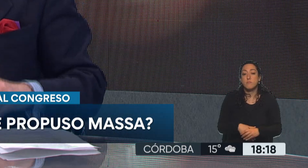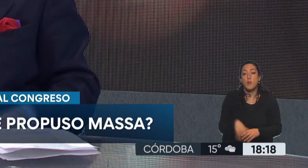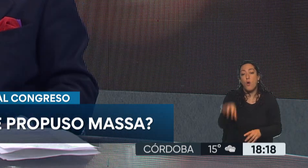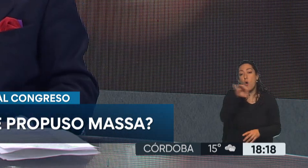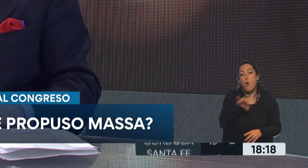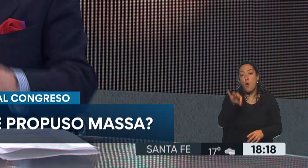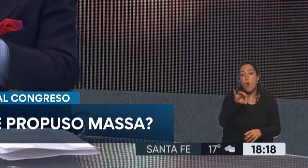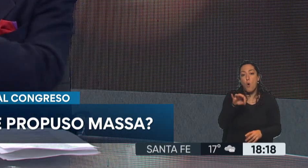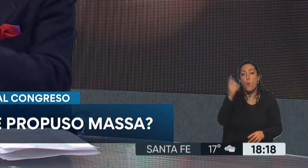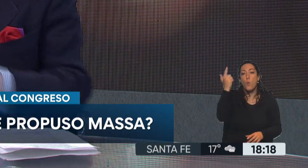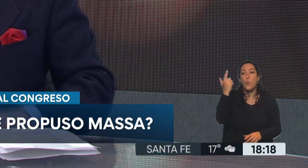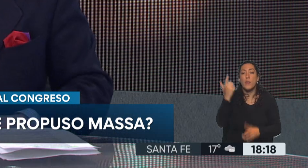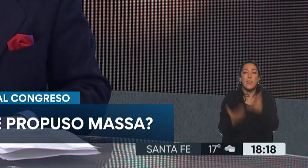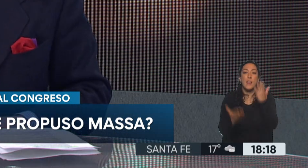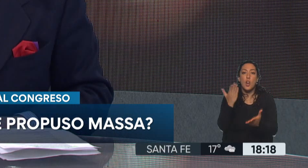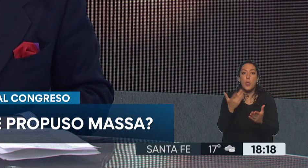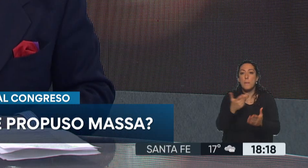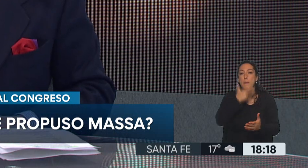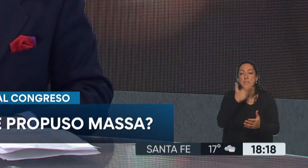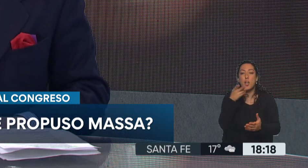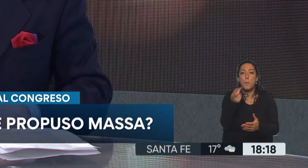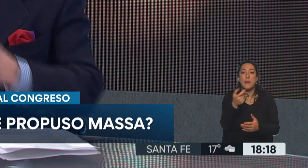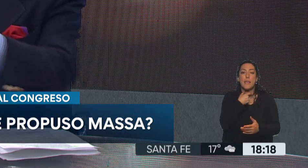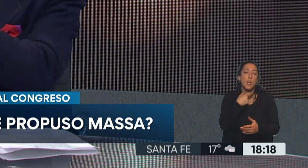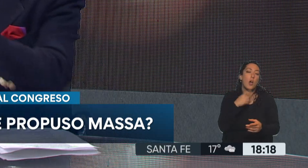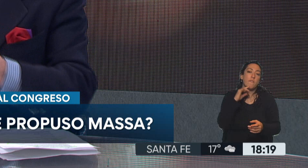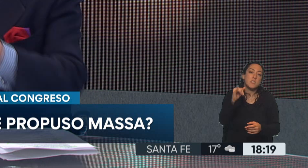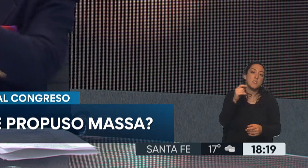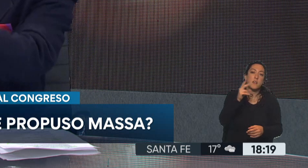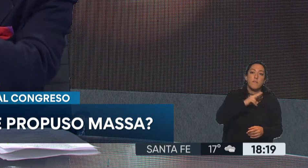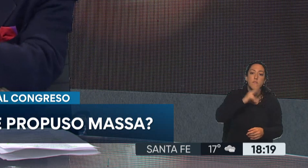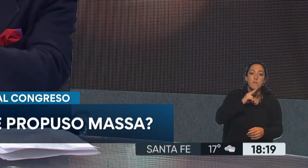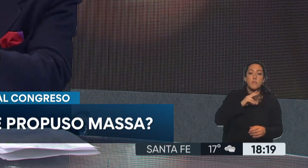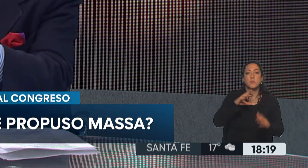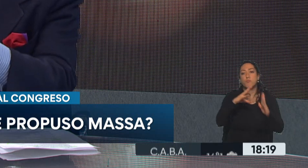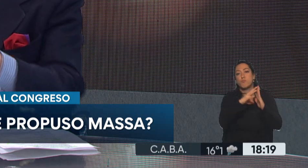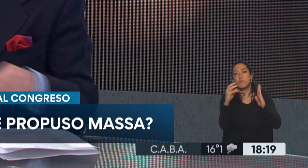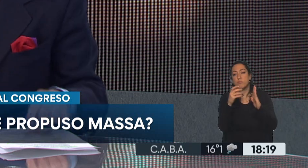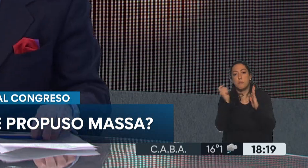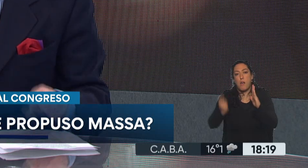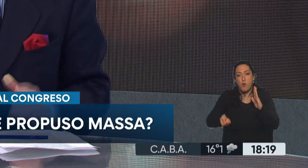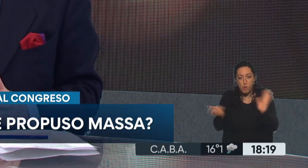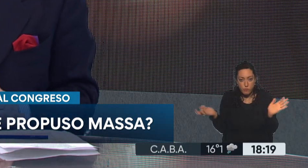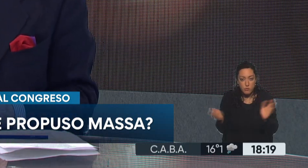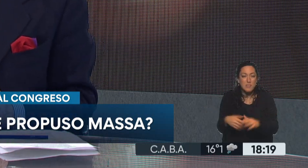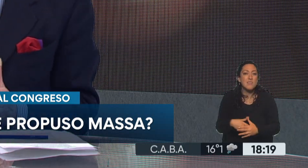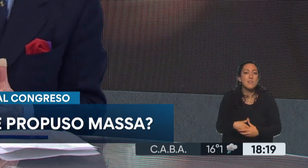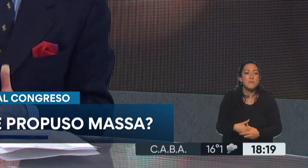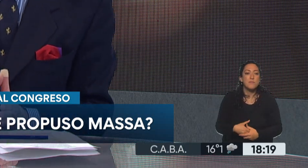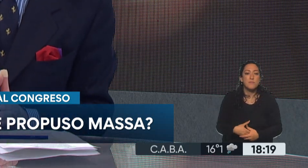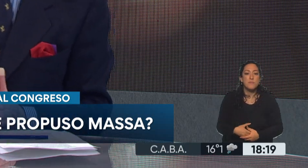comprar un kilo de manzanas. Le decís al verdulero o al... Tomá, tic, tic, tic, tac. ¿Qué quiso decir